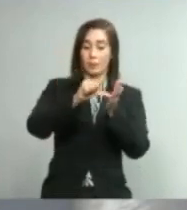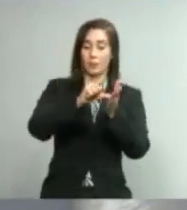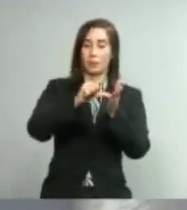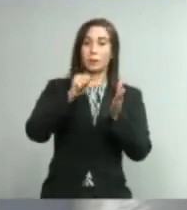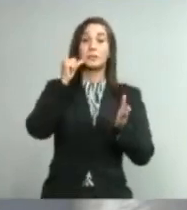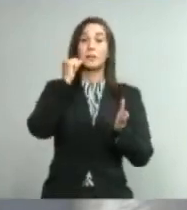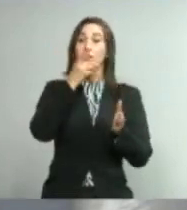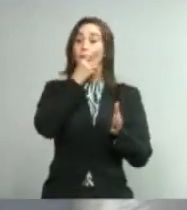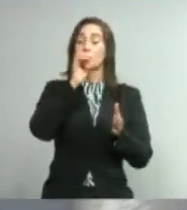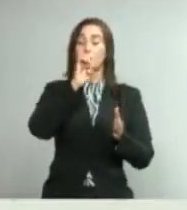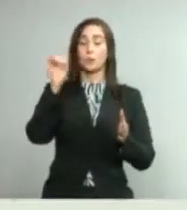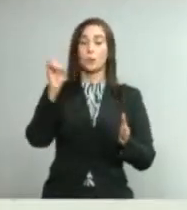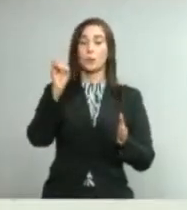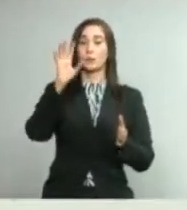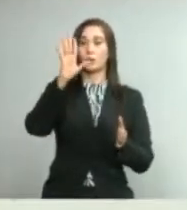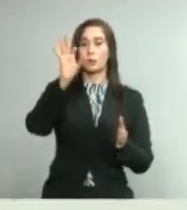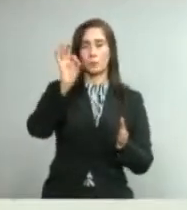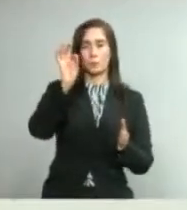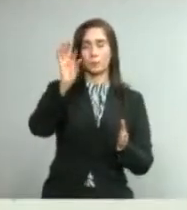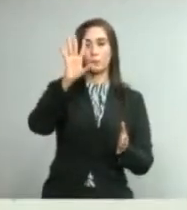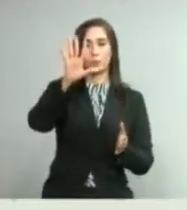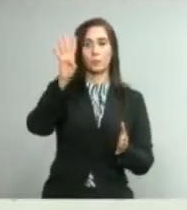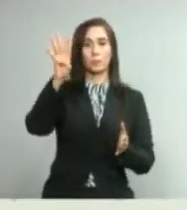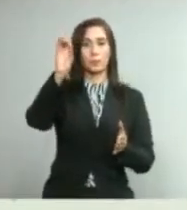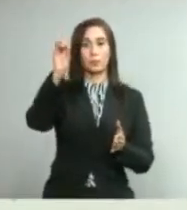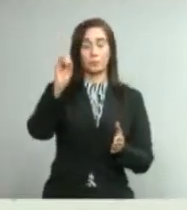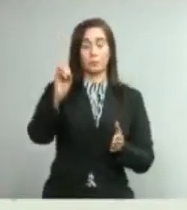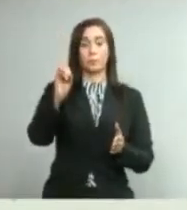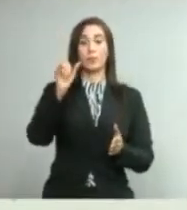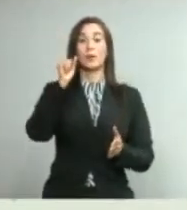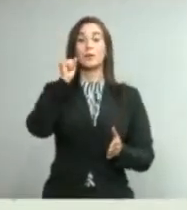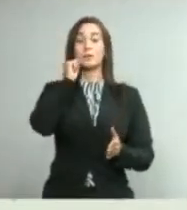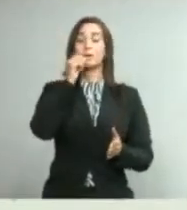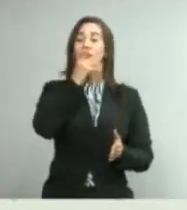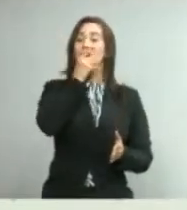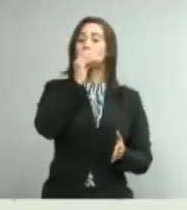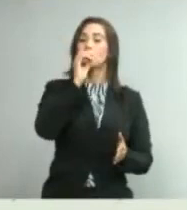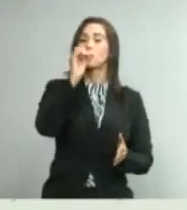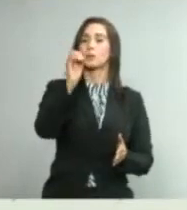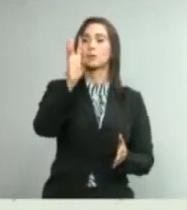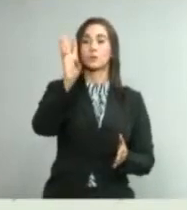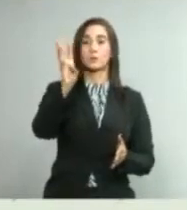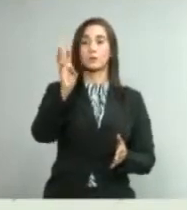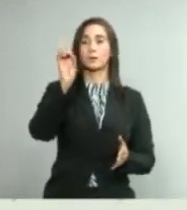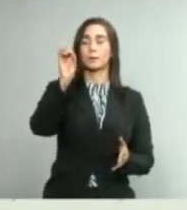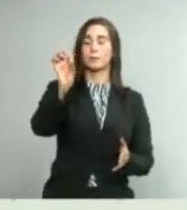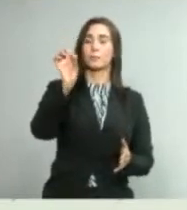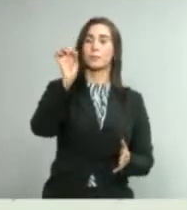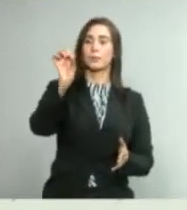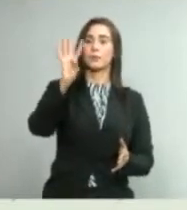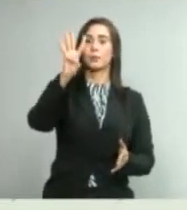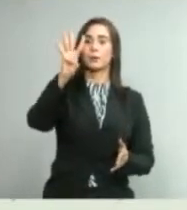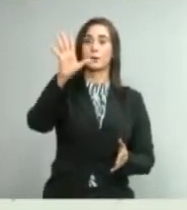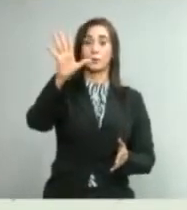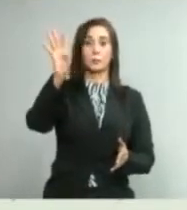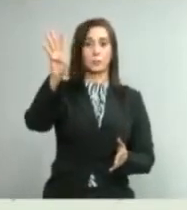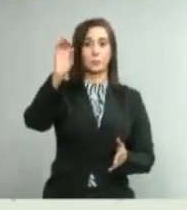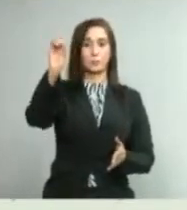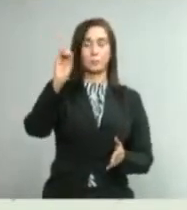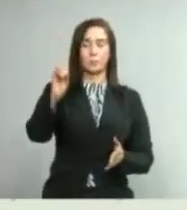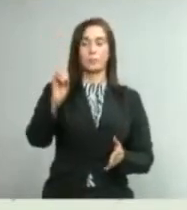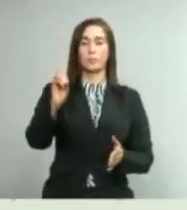Este 9.24%, Santo Domingo Oeste 6.57%,